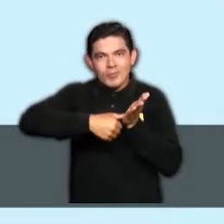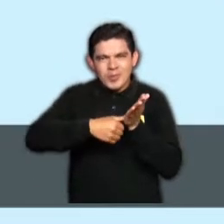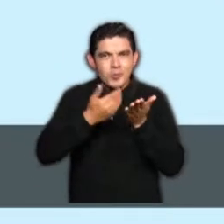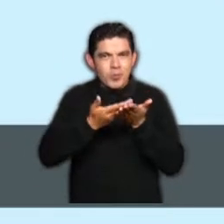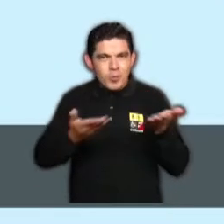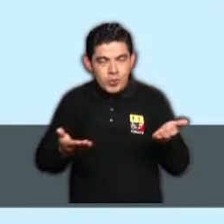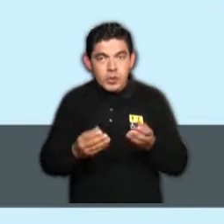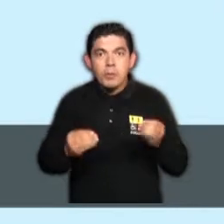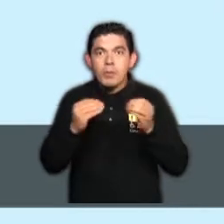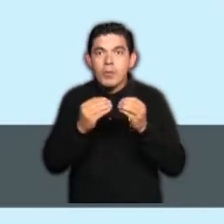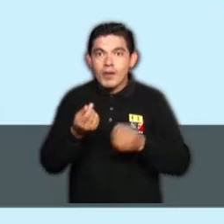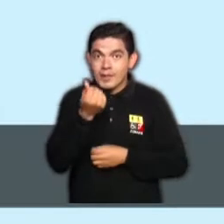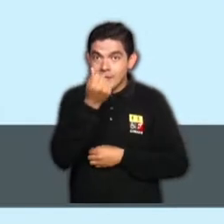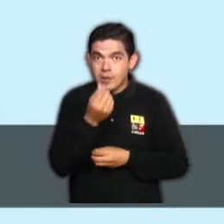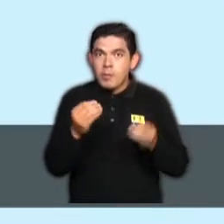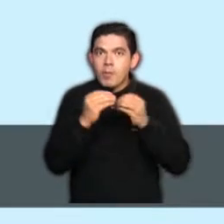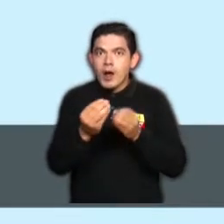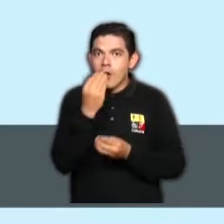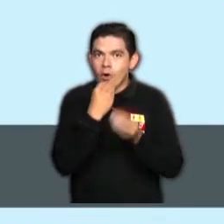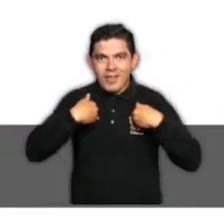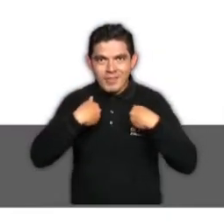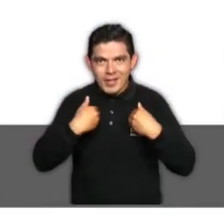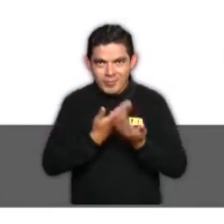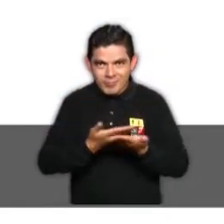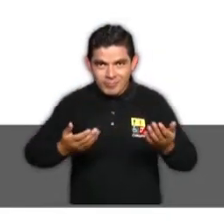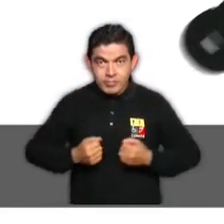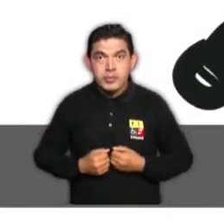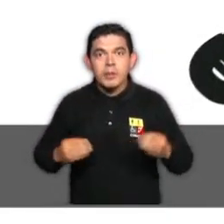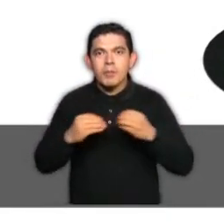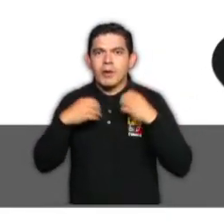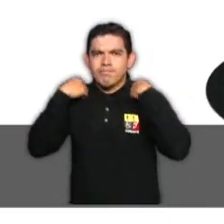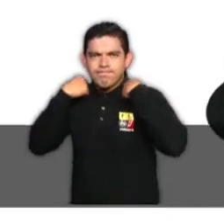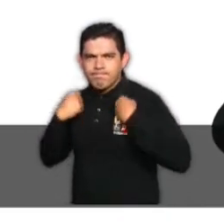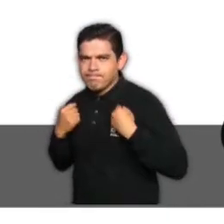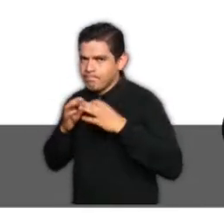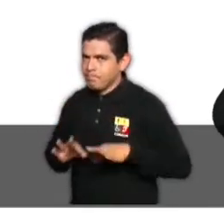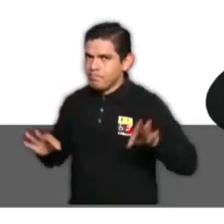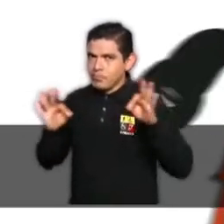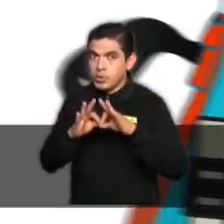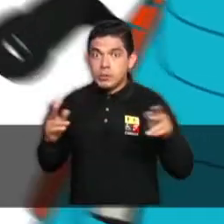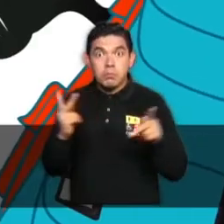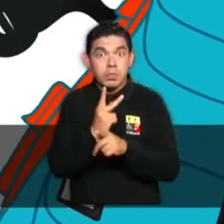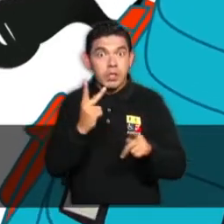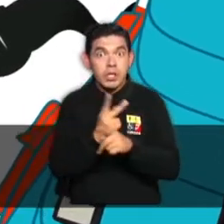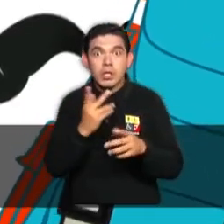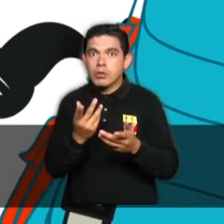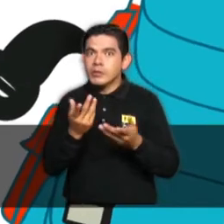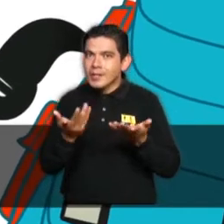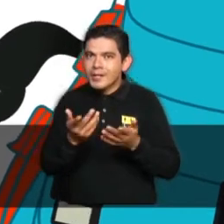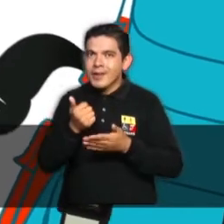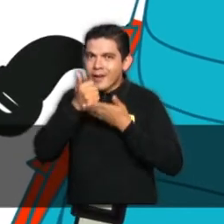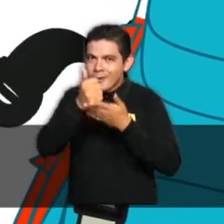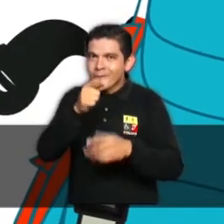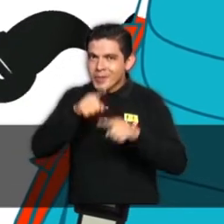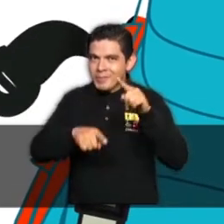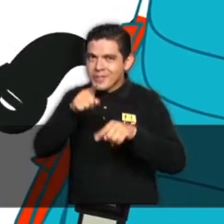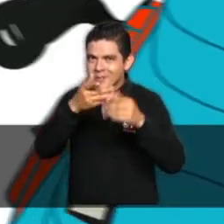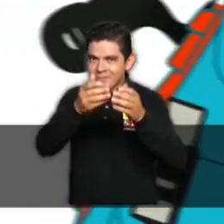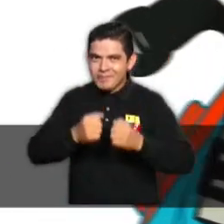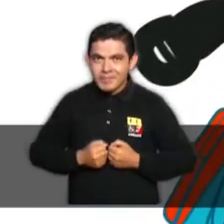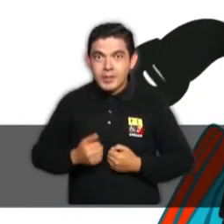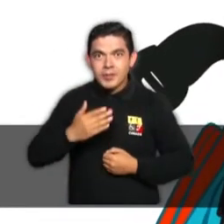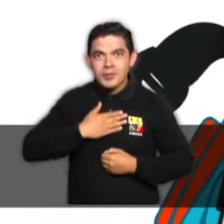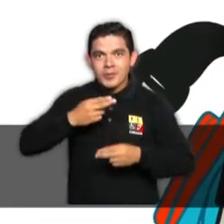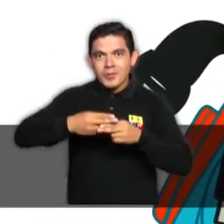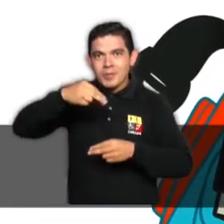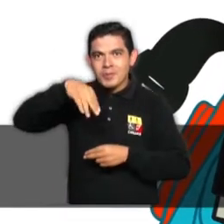comida para mascotas. Dime siempre contigo, ante una situación de riesgo, seré tu mejor amiga. ¡Soy